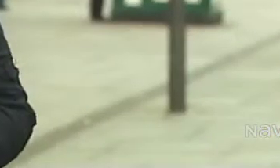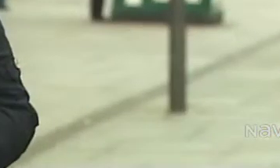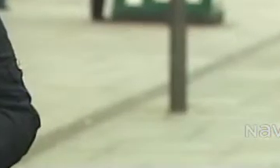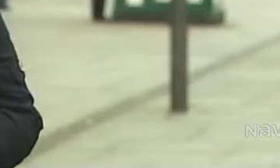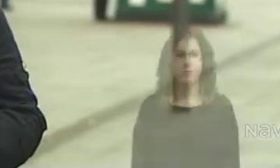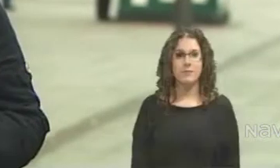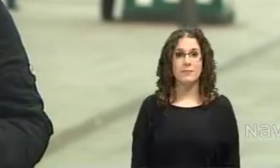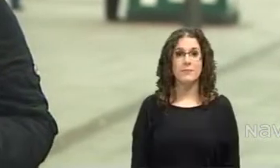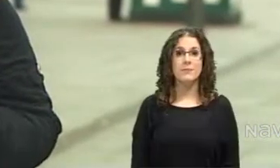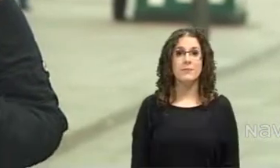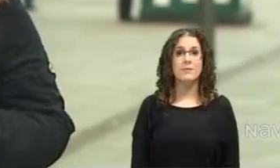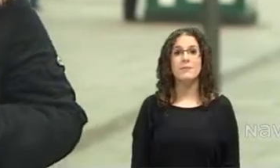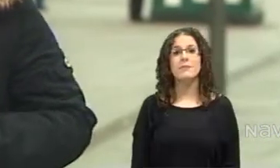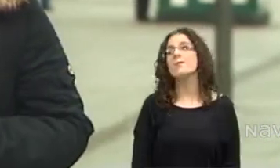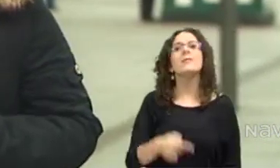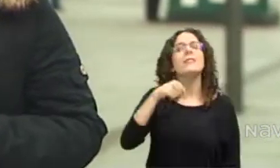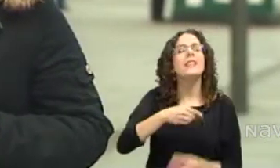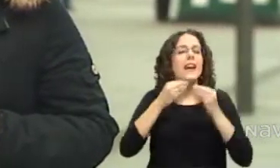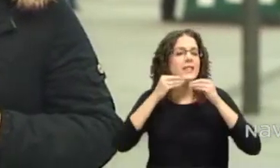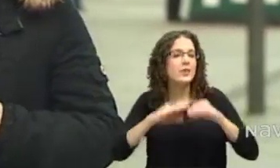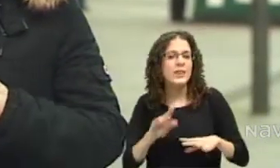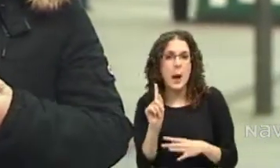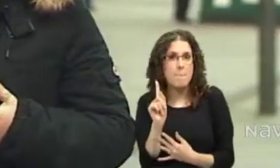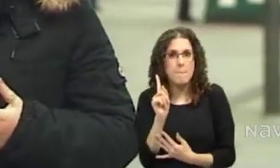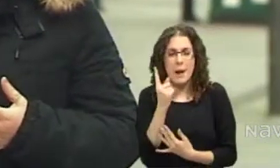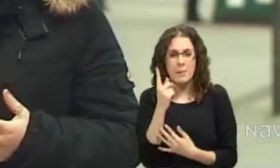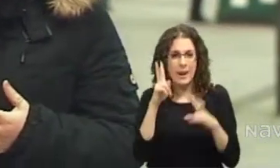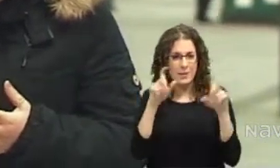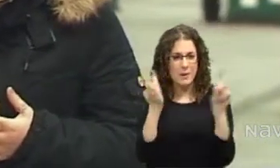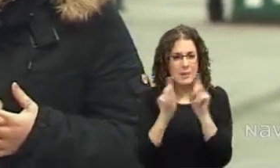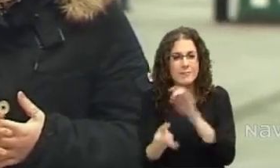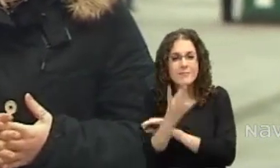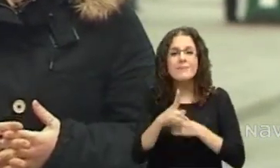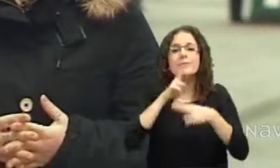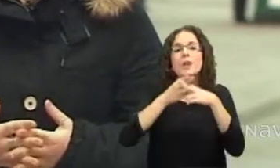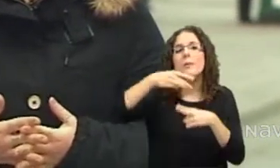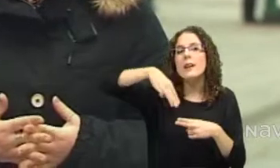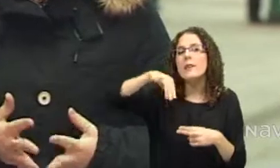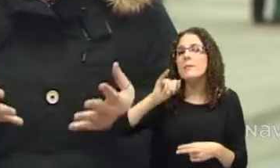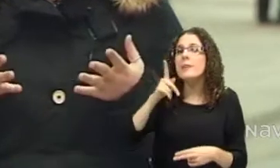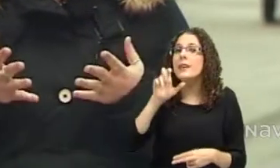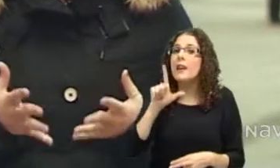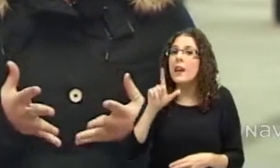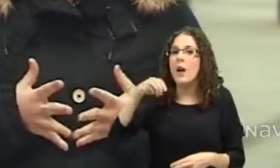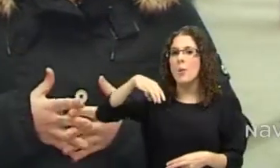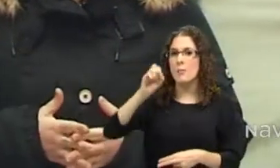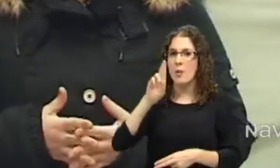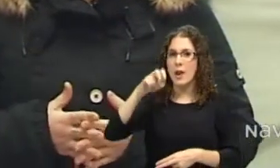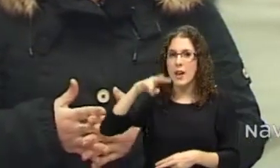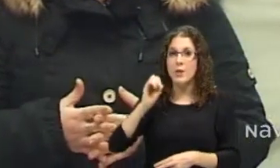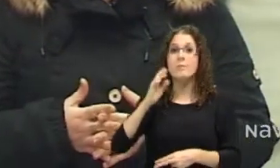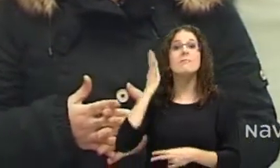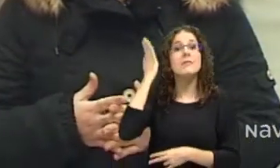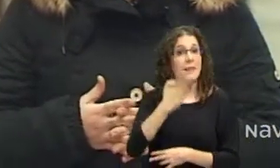El protagonista de nuestra primera historia de emprendimiento de hoy se llama Miquel Moreno, un joven navarro de 32 años